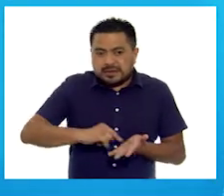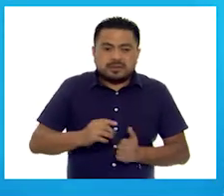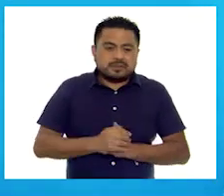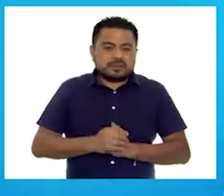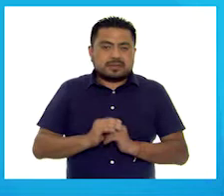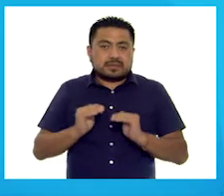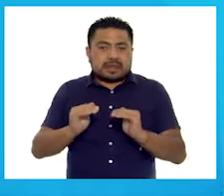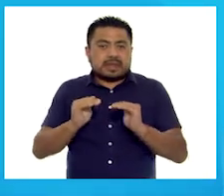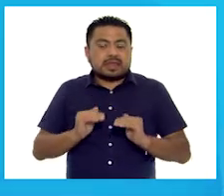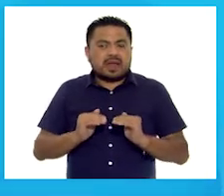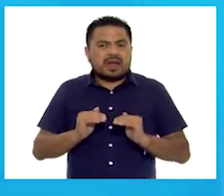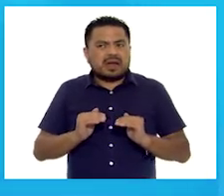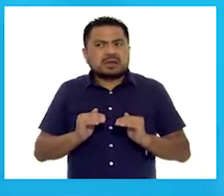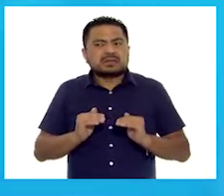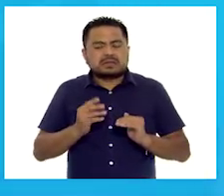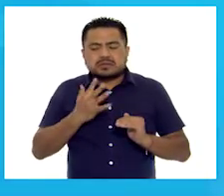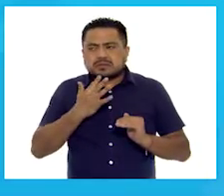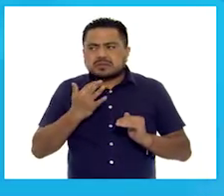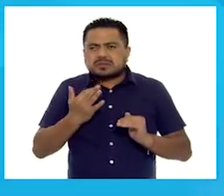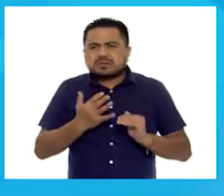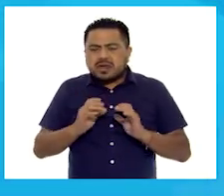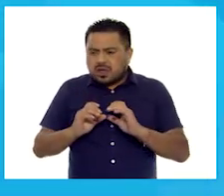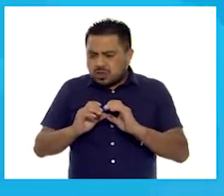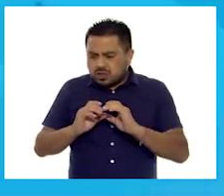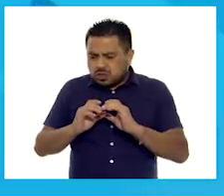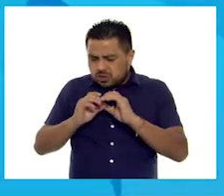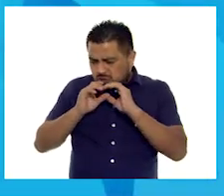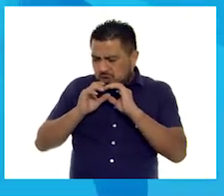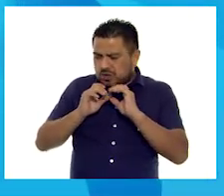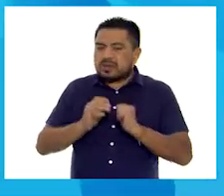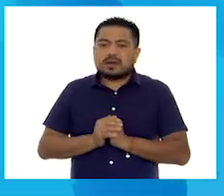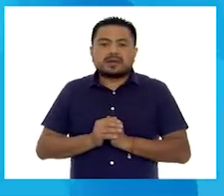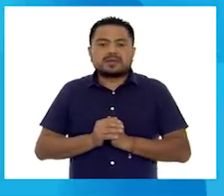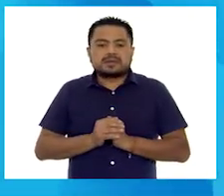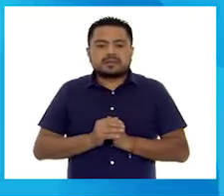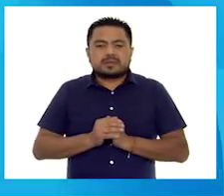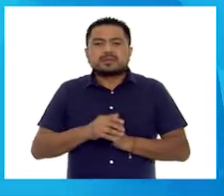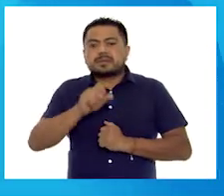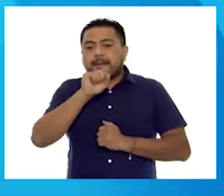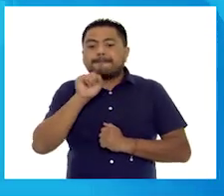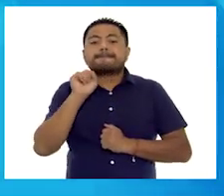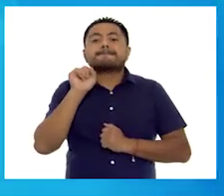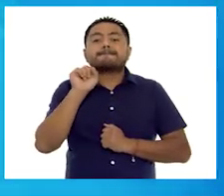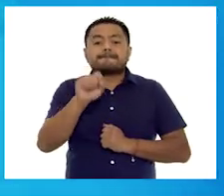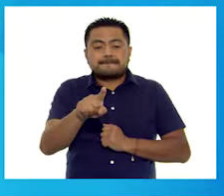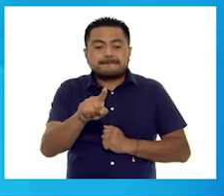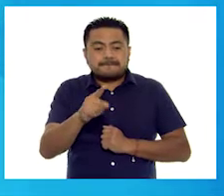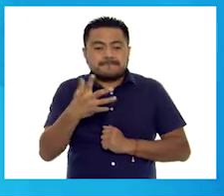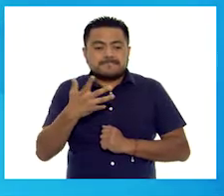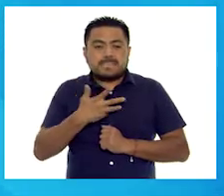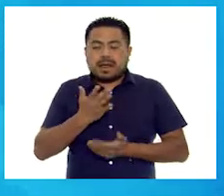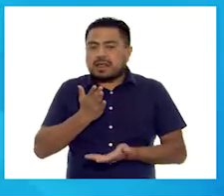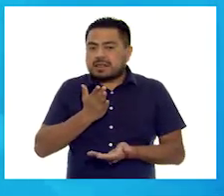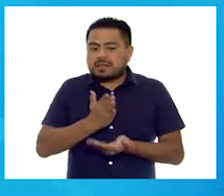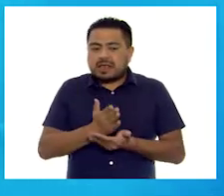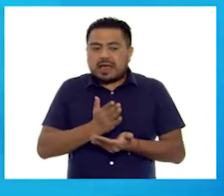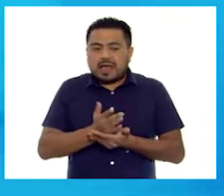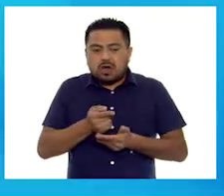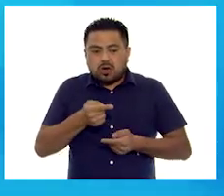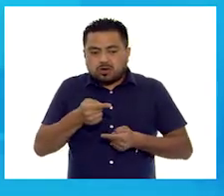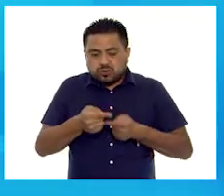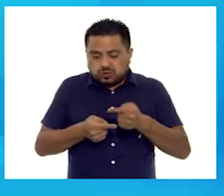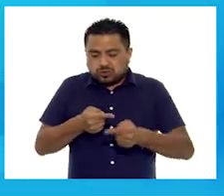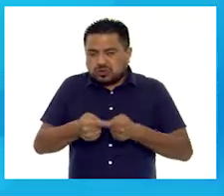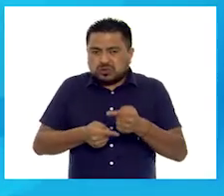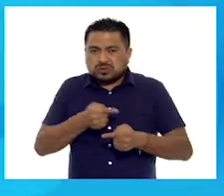Abajo tenemos también... ¡Ay, una rica torta! También tenemos los tacos que también consumimos.